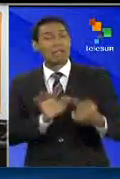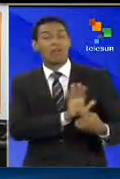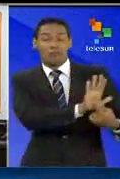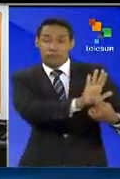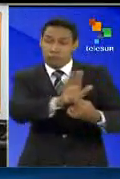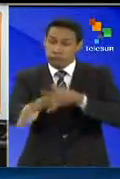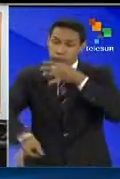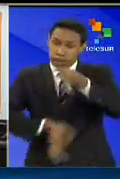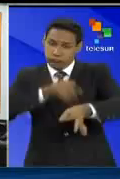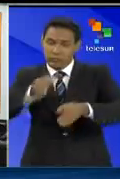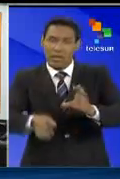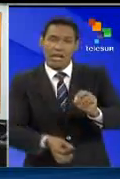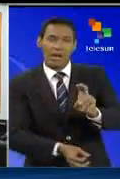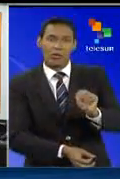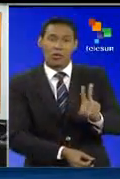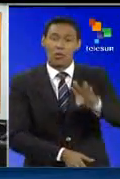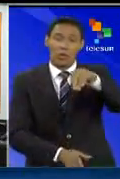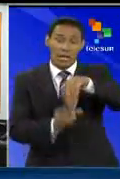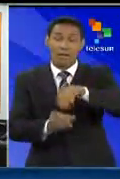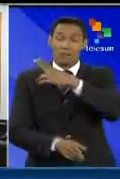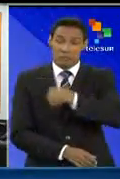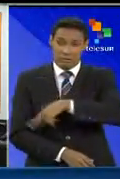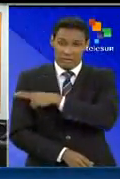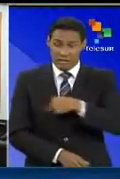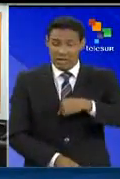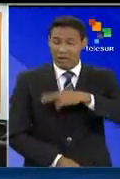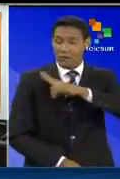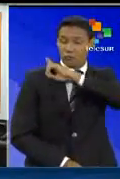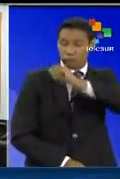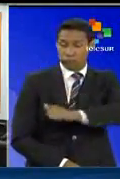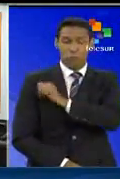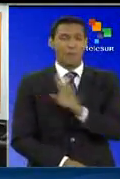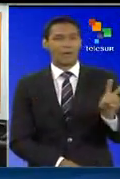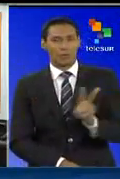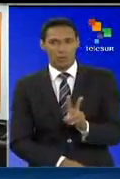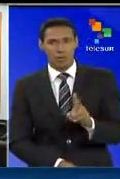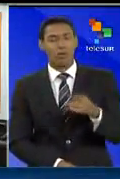ante la ONU en su sede de Ginebra por una comisión de autoridades venezolanas una de ellas nos ha atendido.